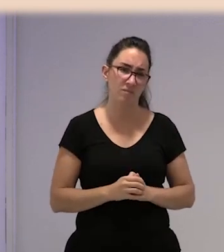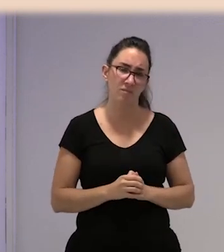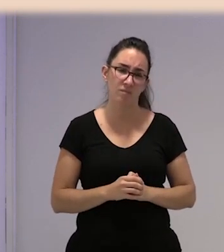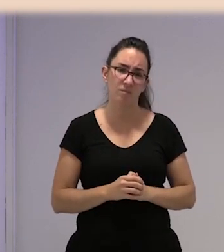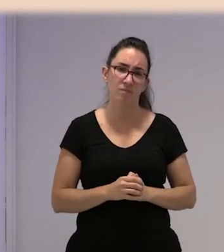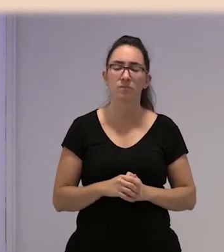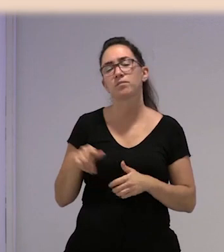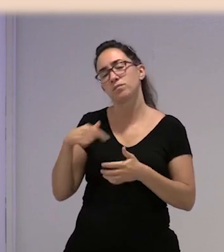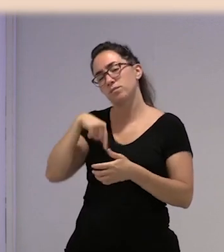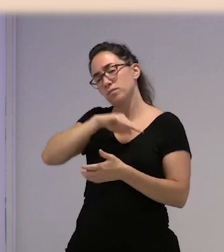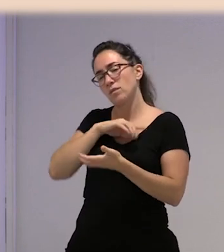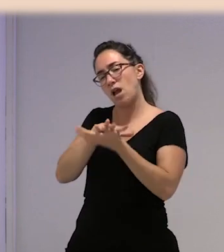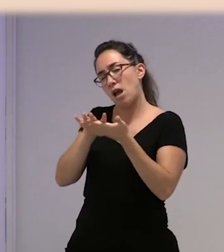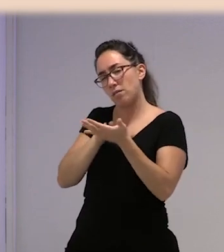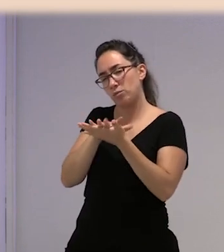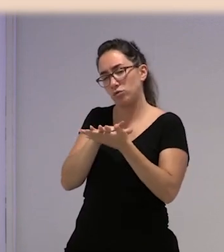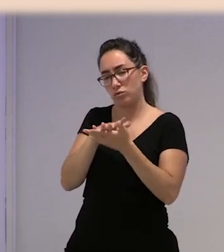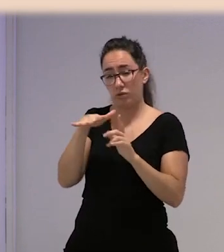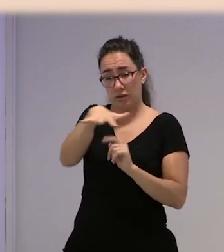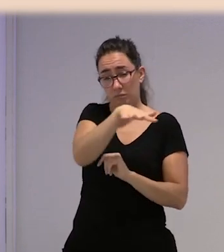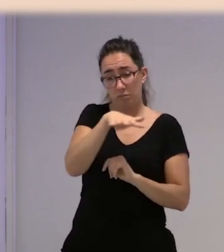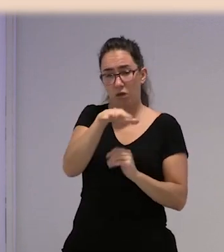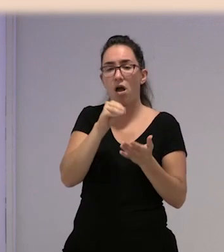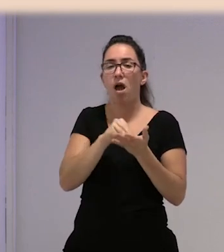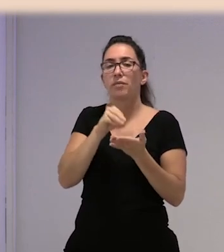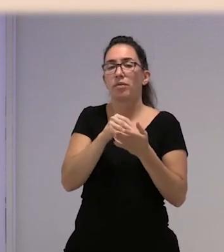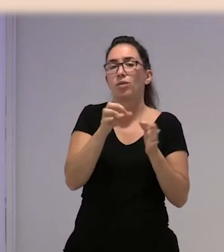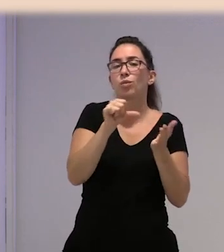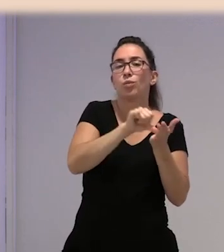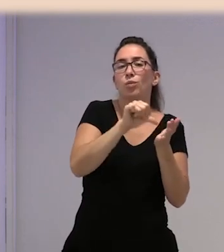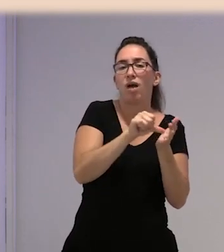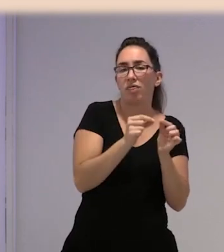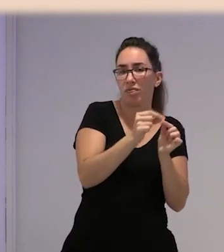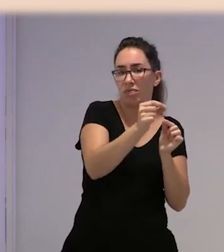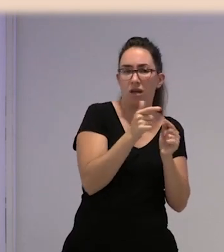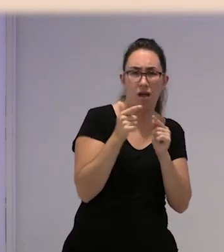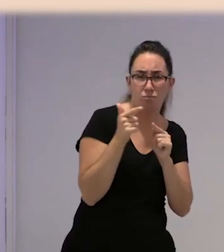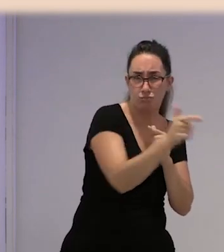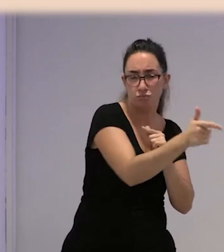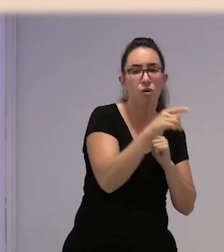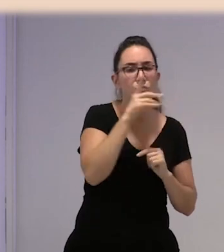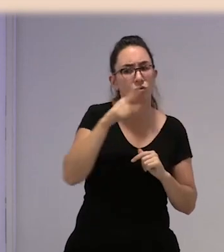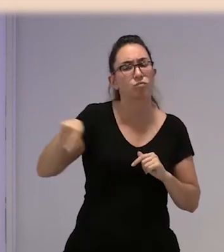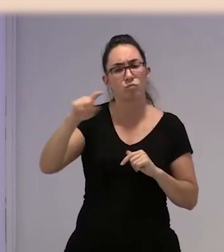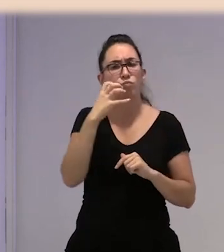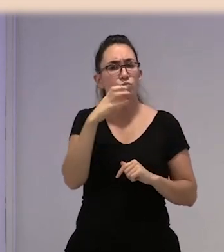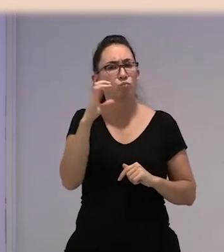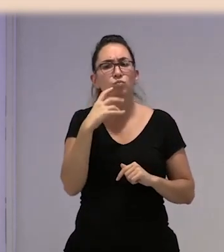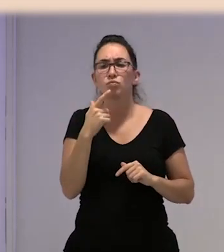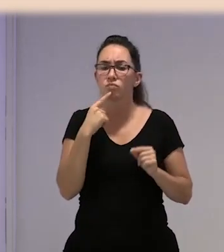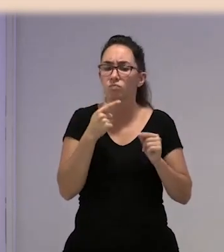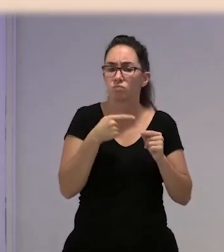Hablamos de espacios que a veces están muy alejados de los núcleos urbanos, y esta es otra de las cuestiones que denunciáis, con difíciles